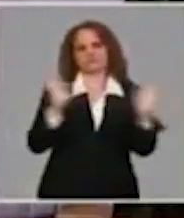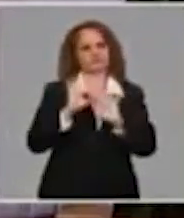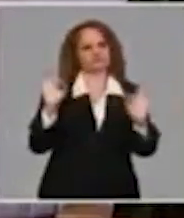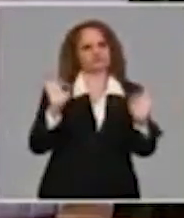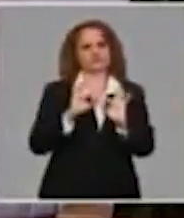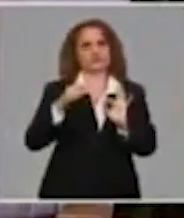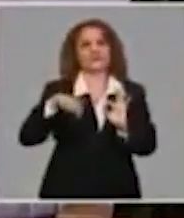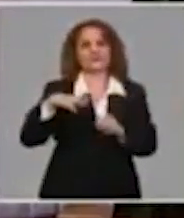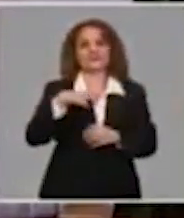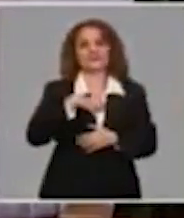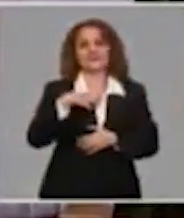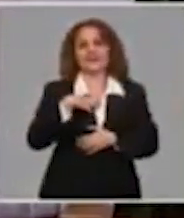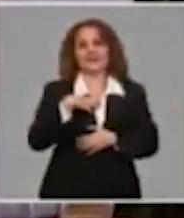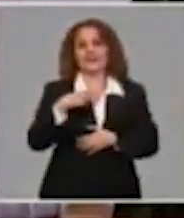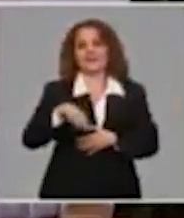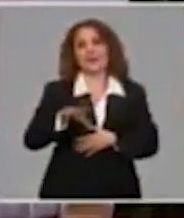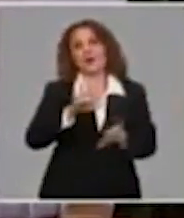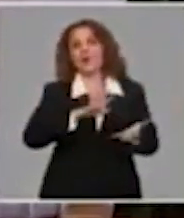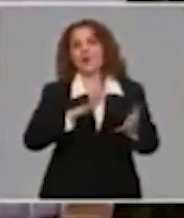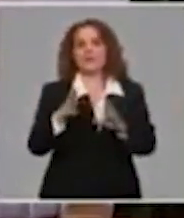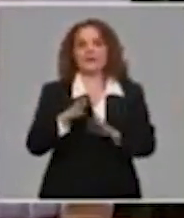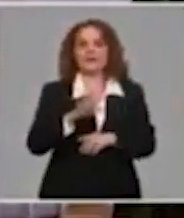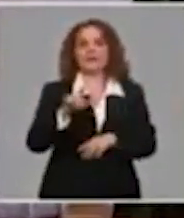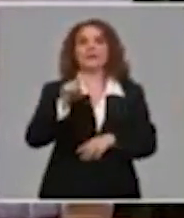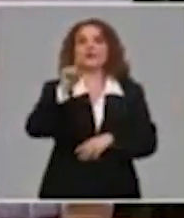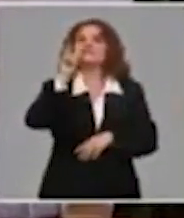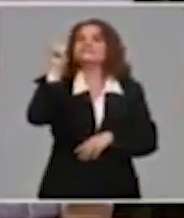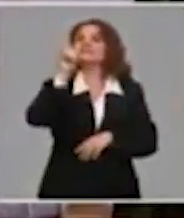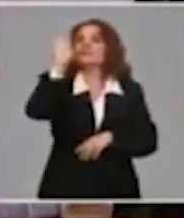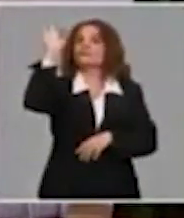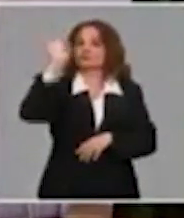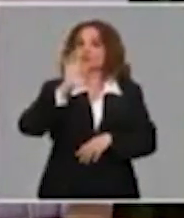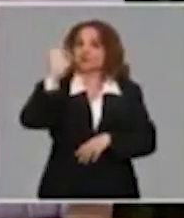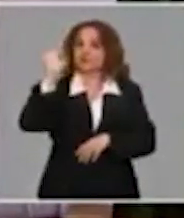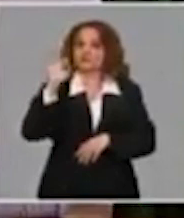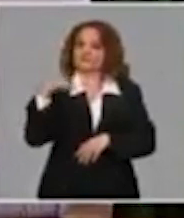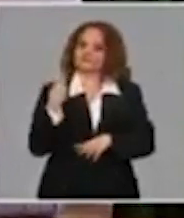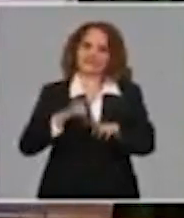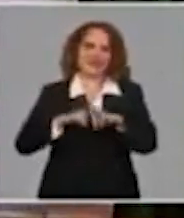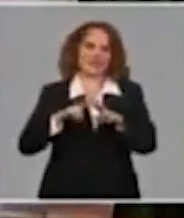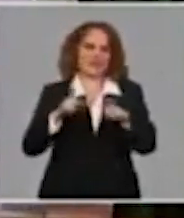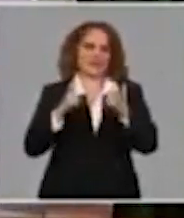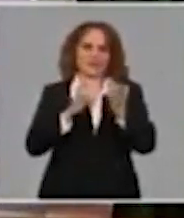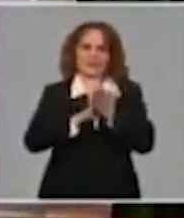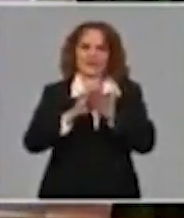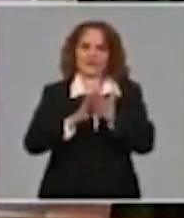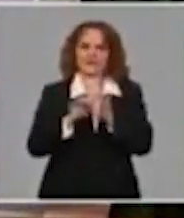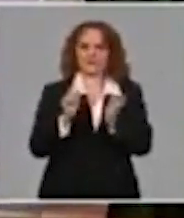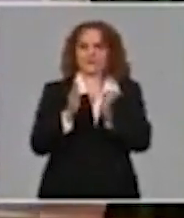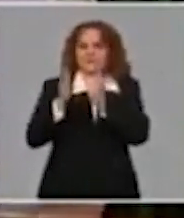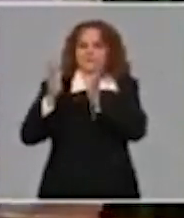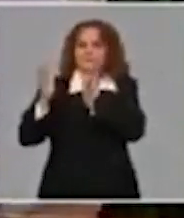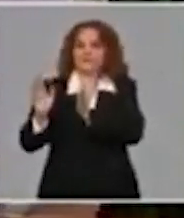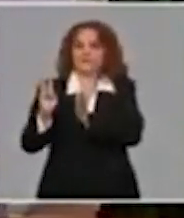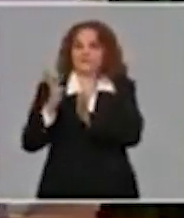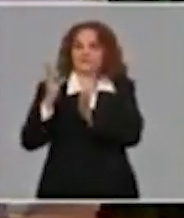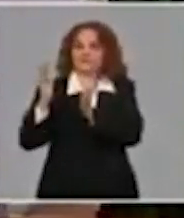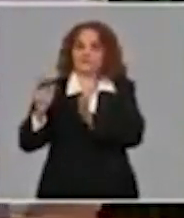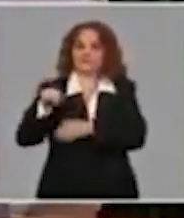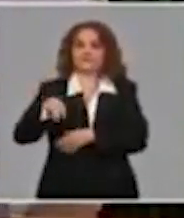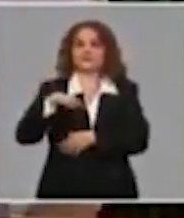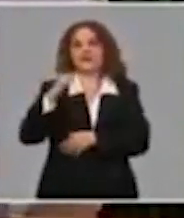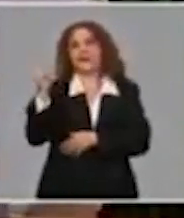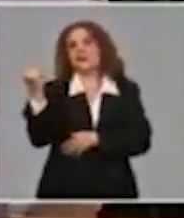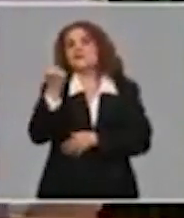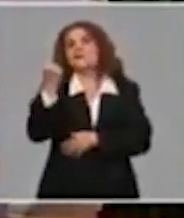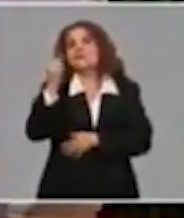a la fase 2 porque estamos previendo que el 3% o menos de casos activos. Y la fase 3, cuando el 1% o menos de casos